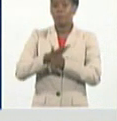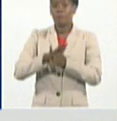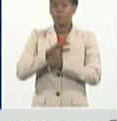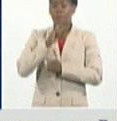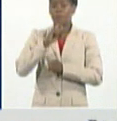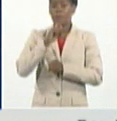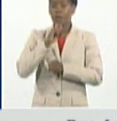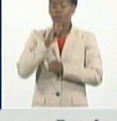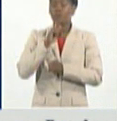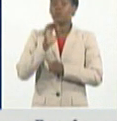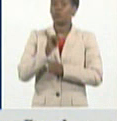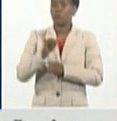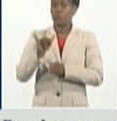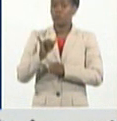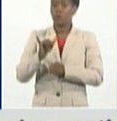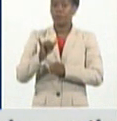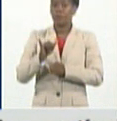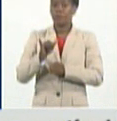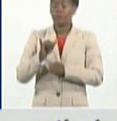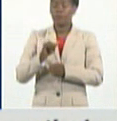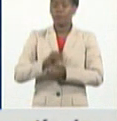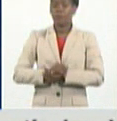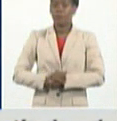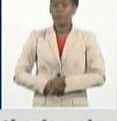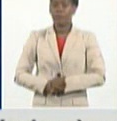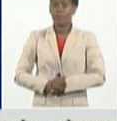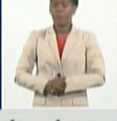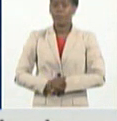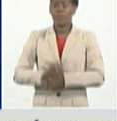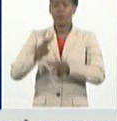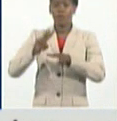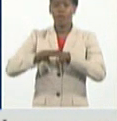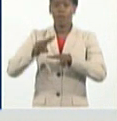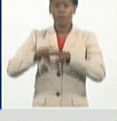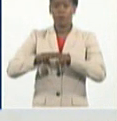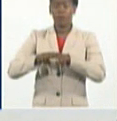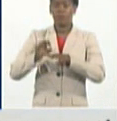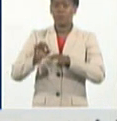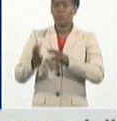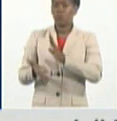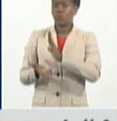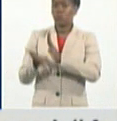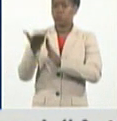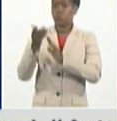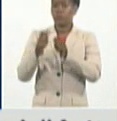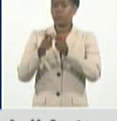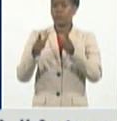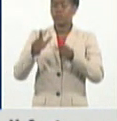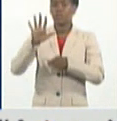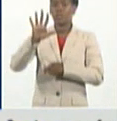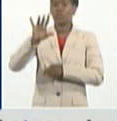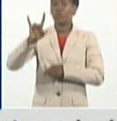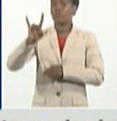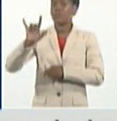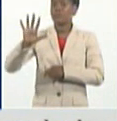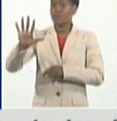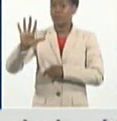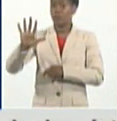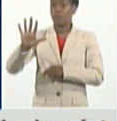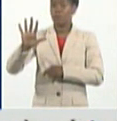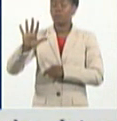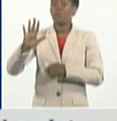La Habana con dos casos menos, 595 en total, disperso como es